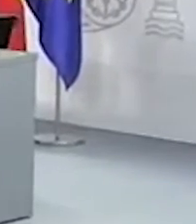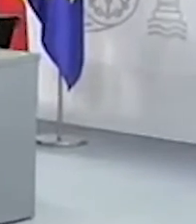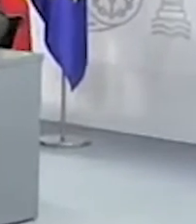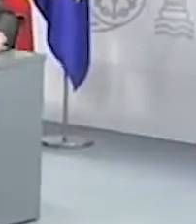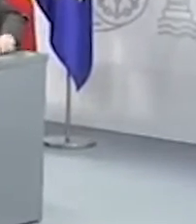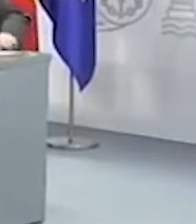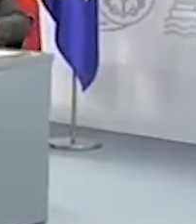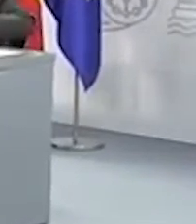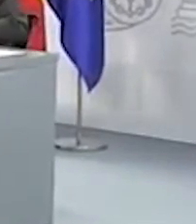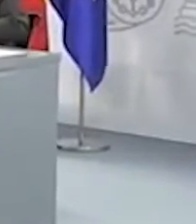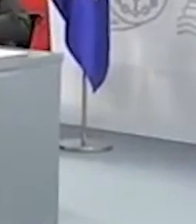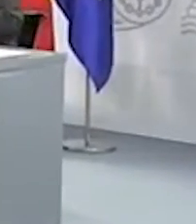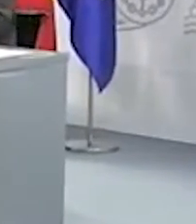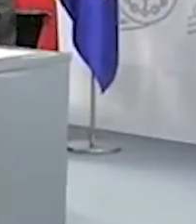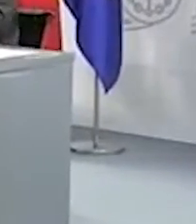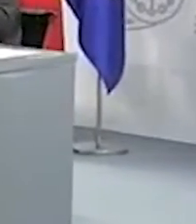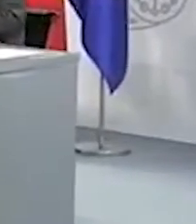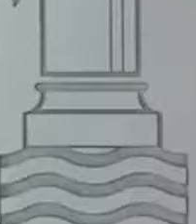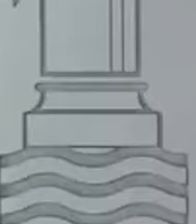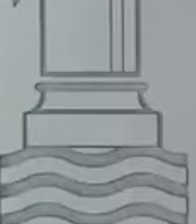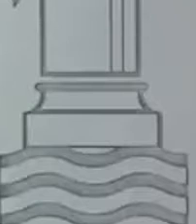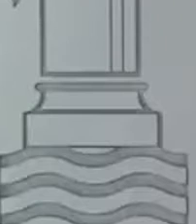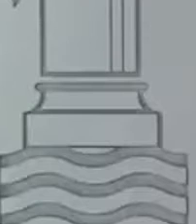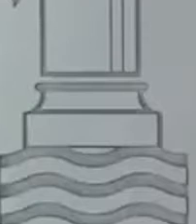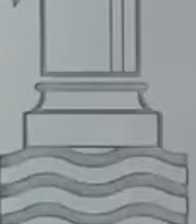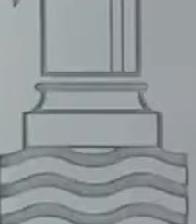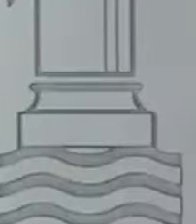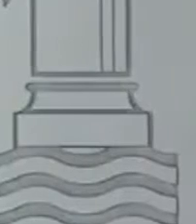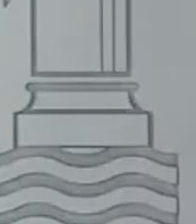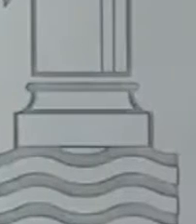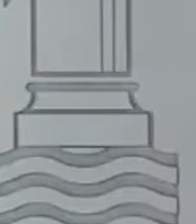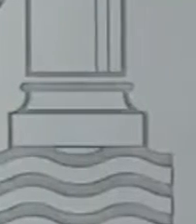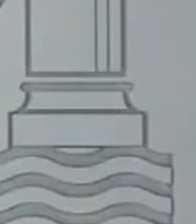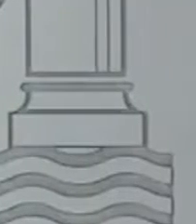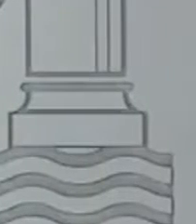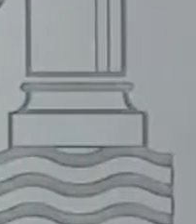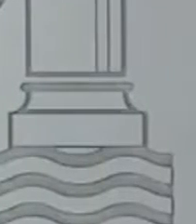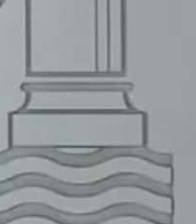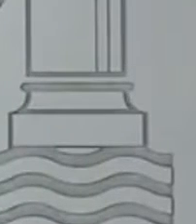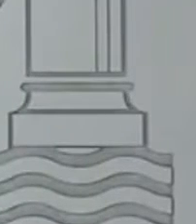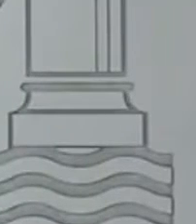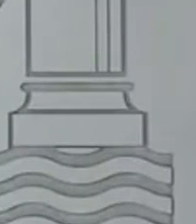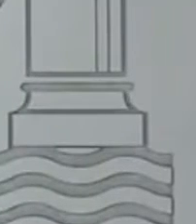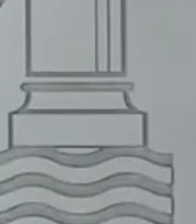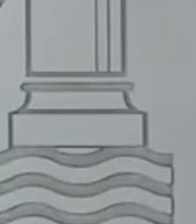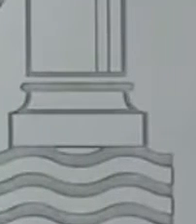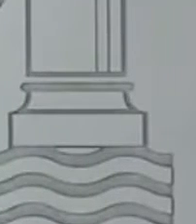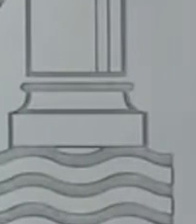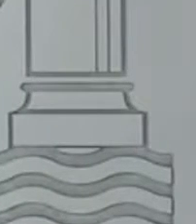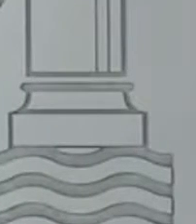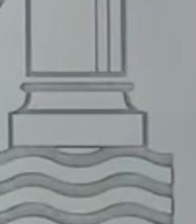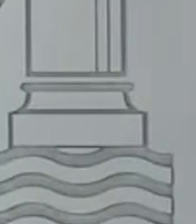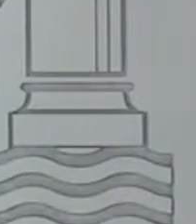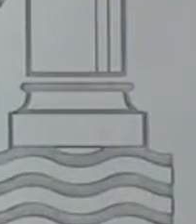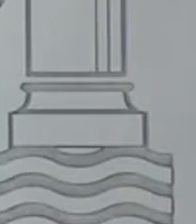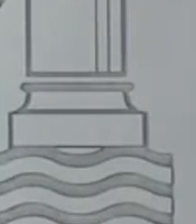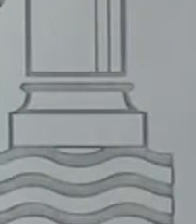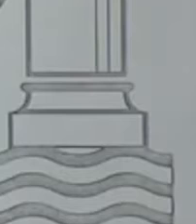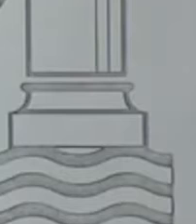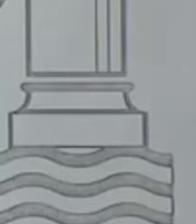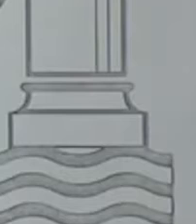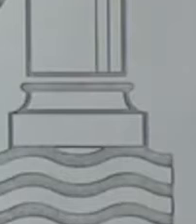de Ministros. Como ven, en esta mañana me acompaña una vez más en la mesa el propio ministro de Sanidad, Salvador Illa.